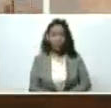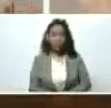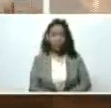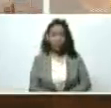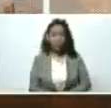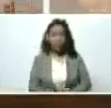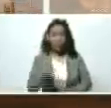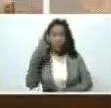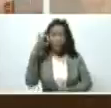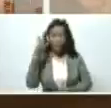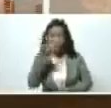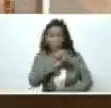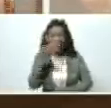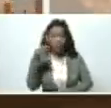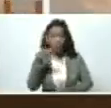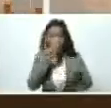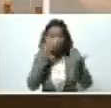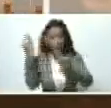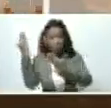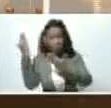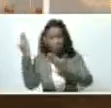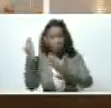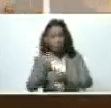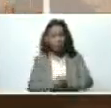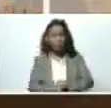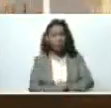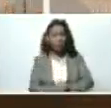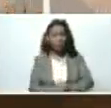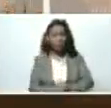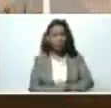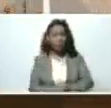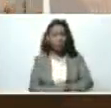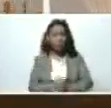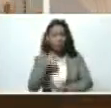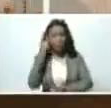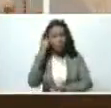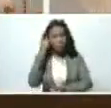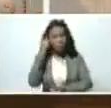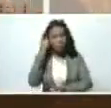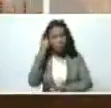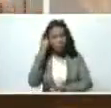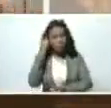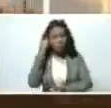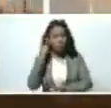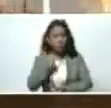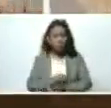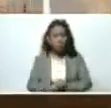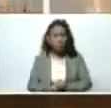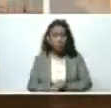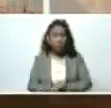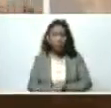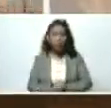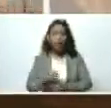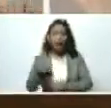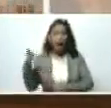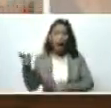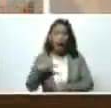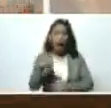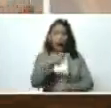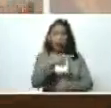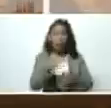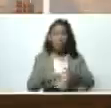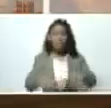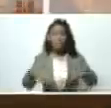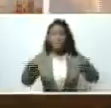perfectamente. Adelante, José Vicente. Bueno, presidente, como le estaba contando, bueno, sí, el Guaire se